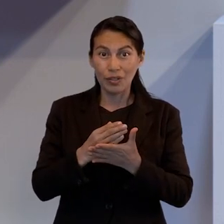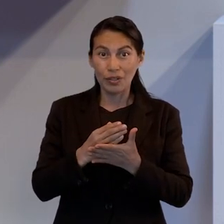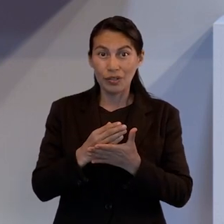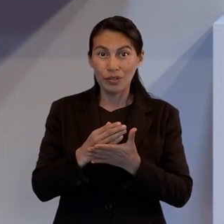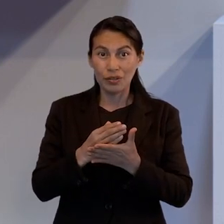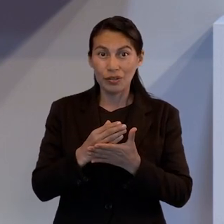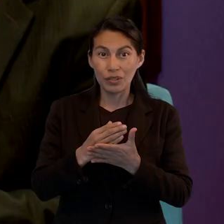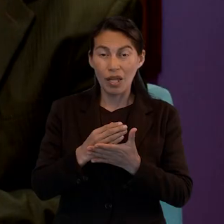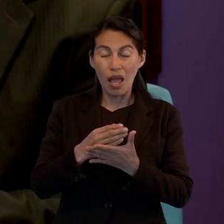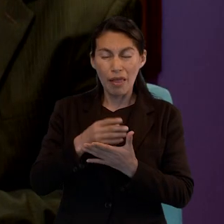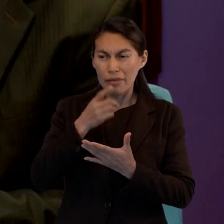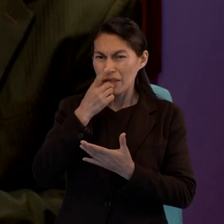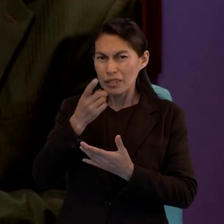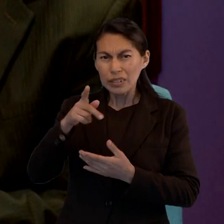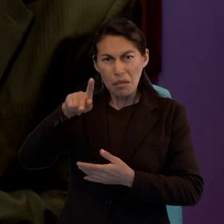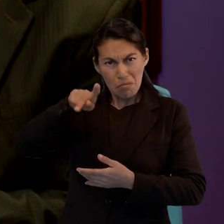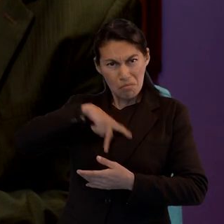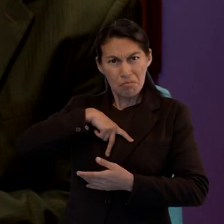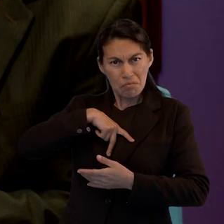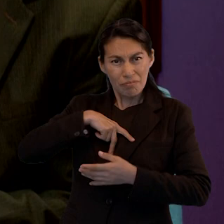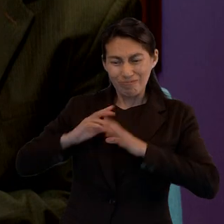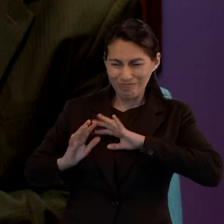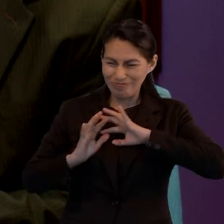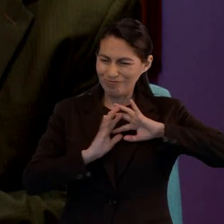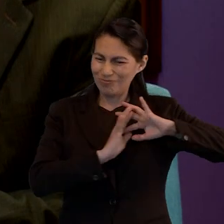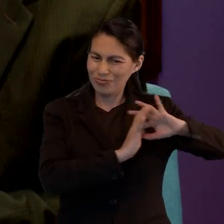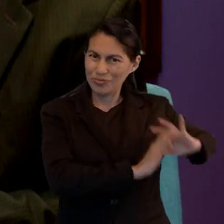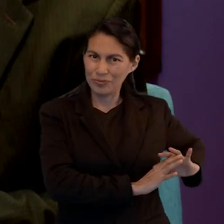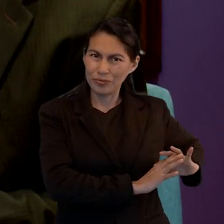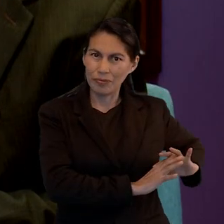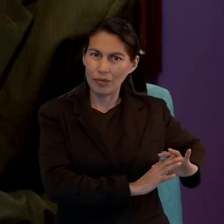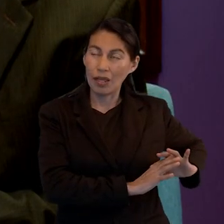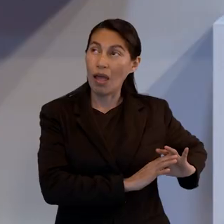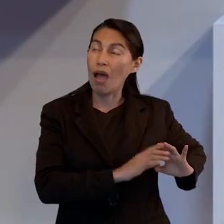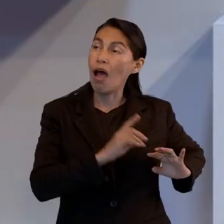negarse a sí mismo y tomar su cruz.